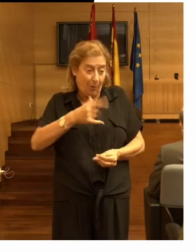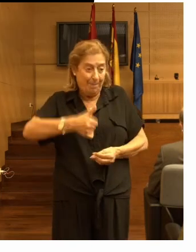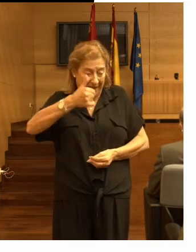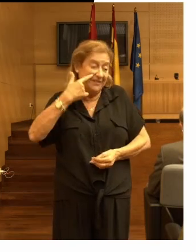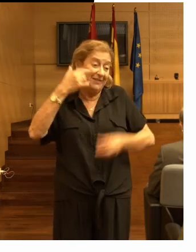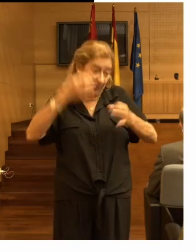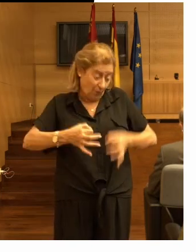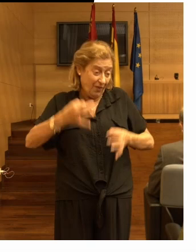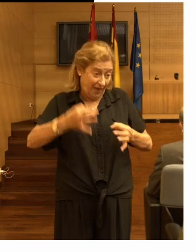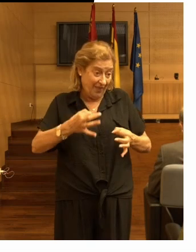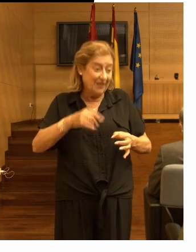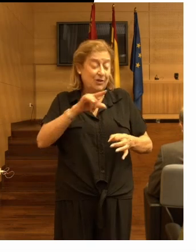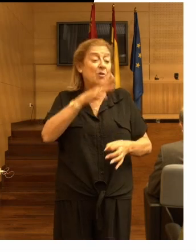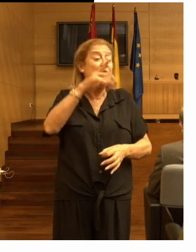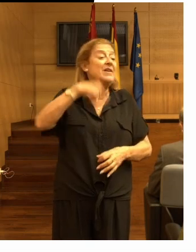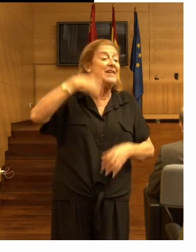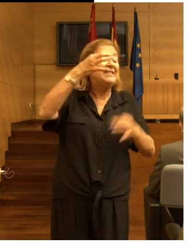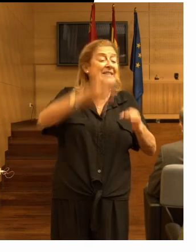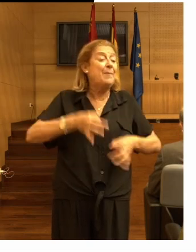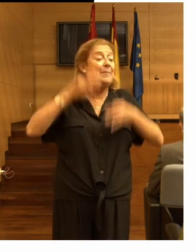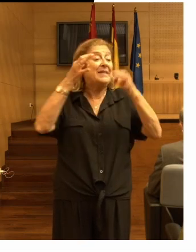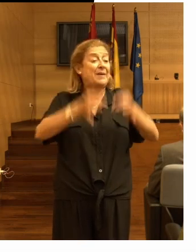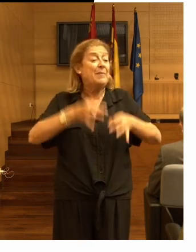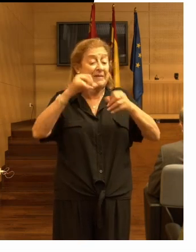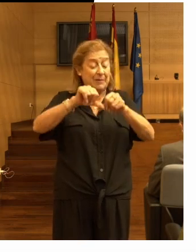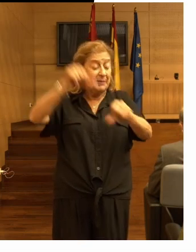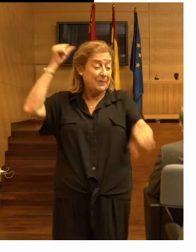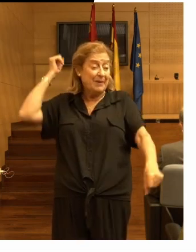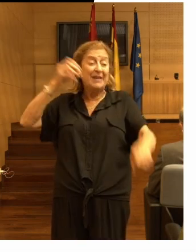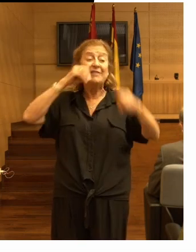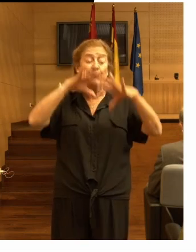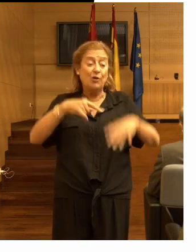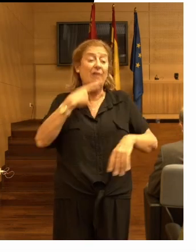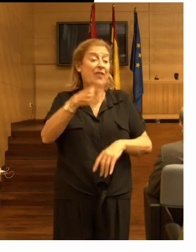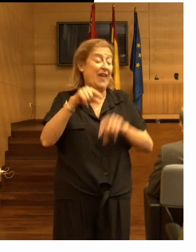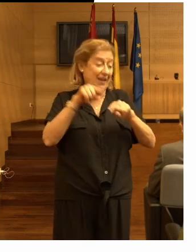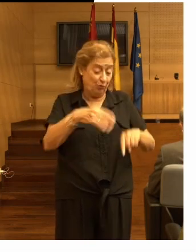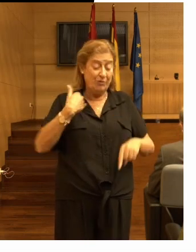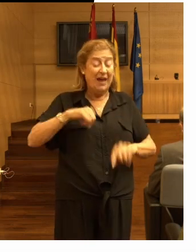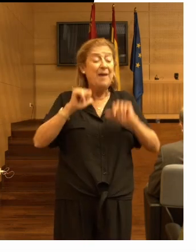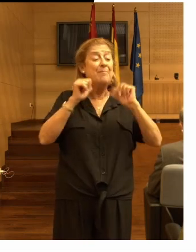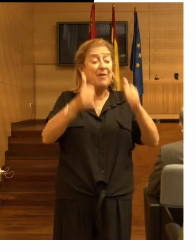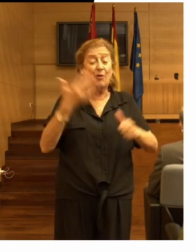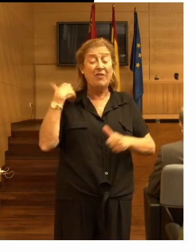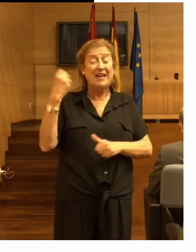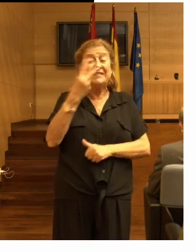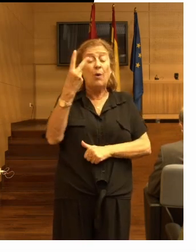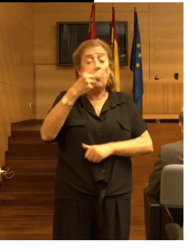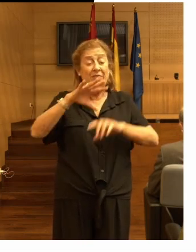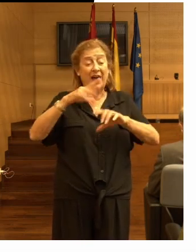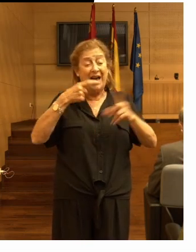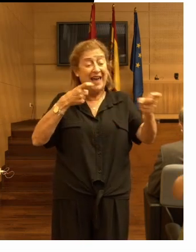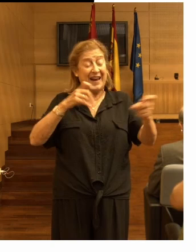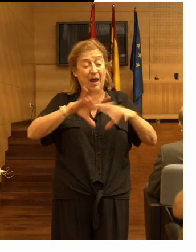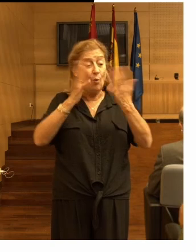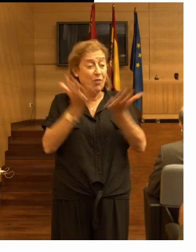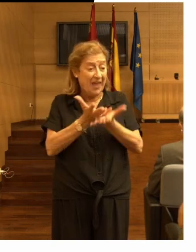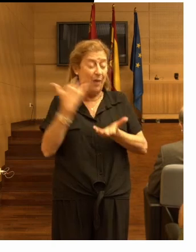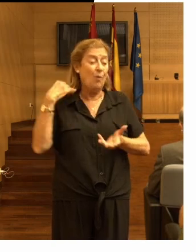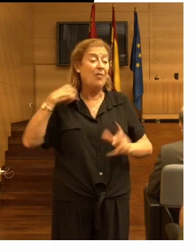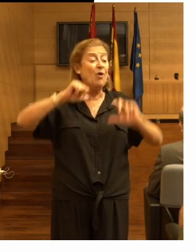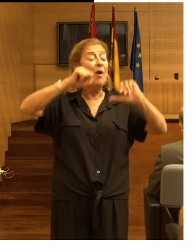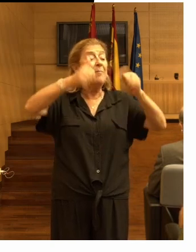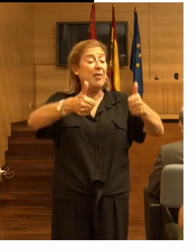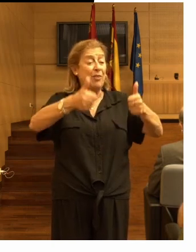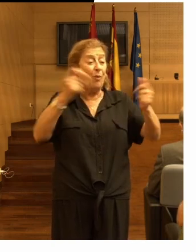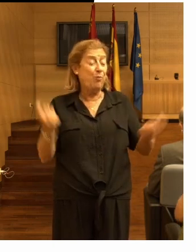porque a ellos siempre se les ha dicho eso y esto ya empezó después de la segunda guerra mundial cuando empezó la